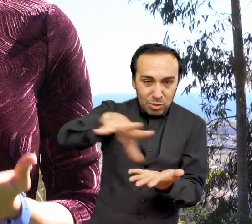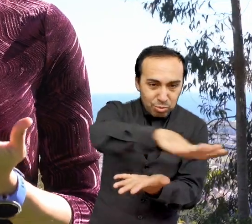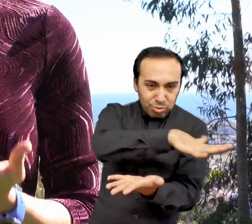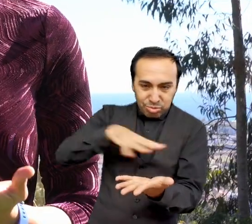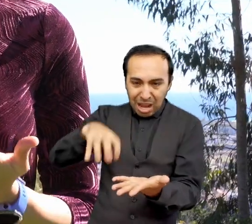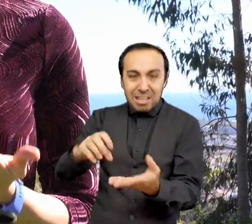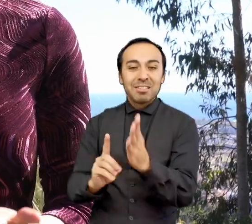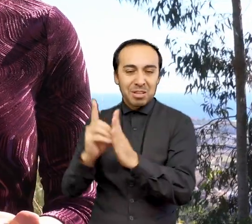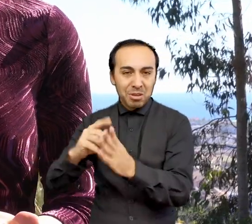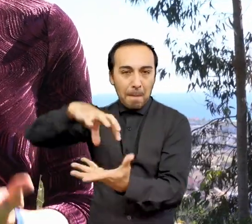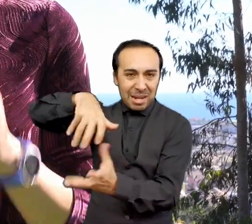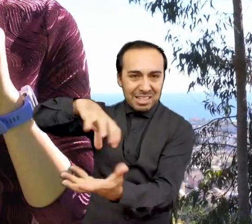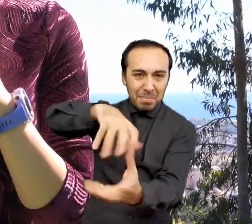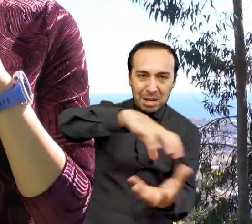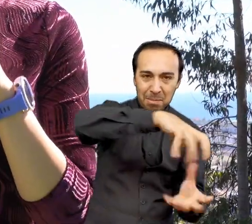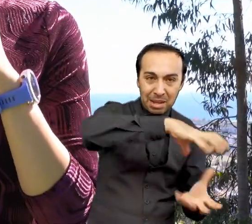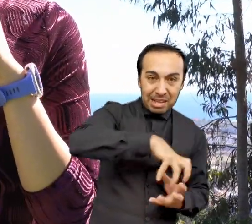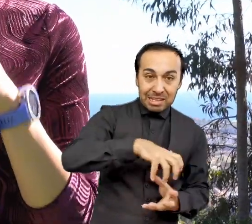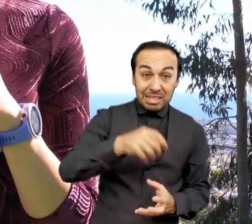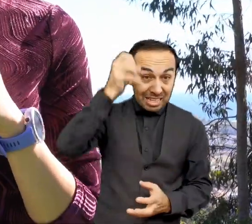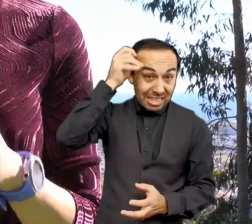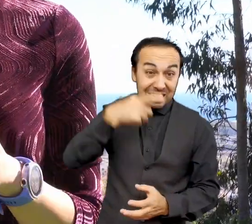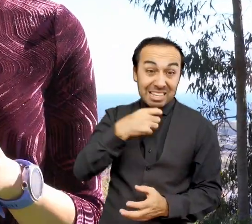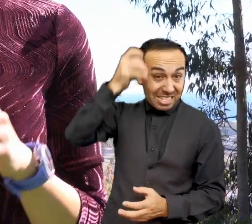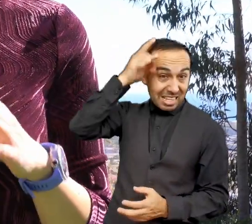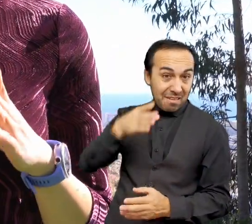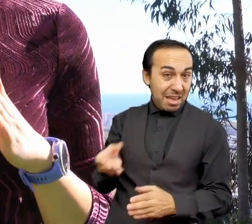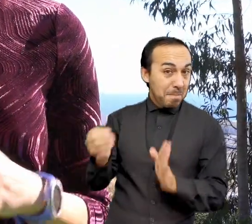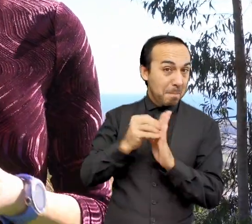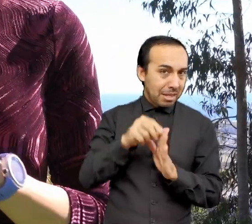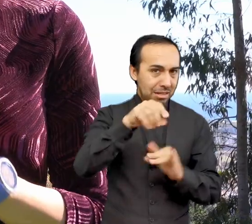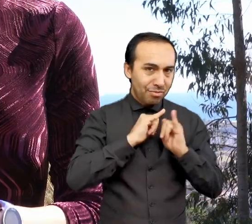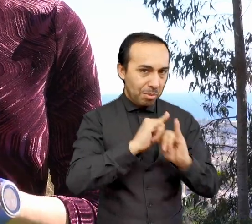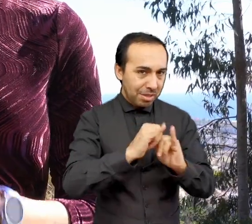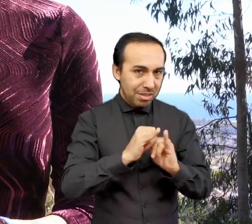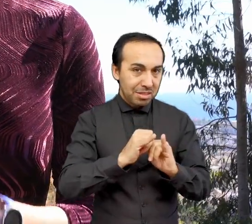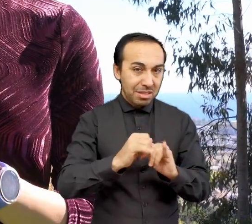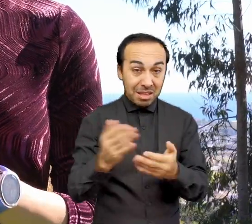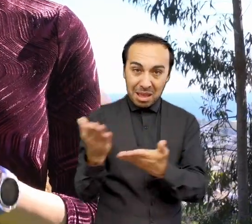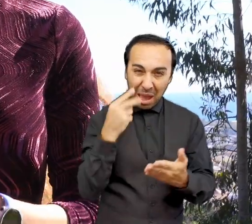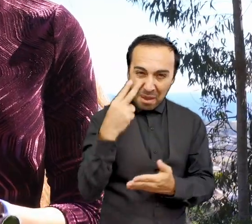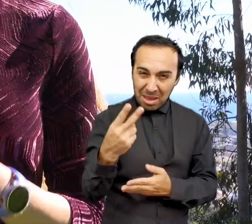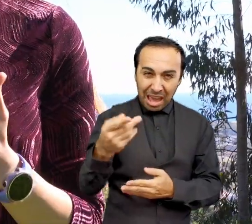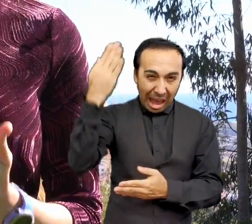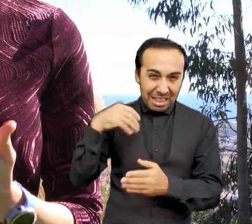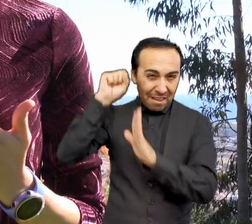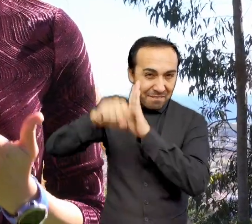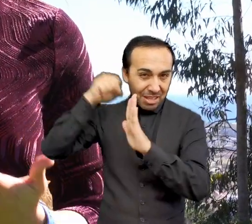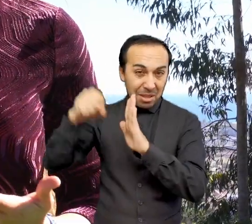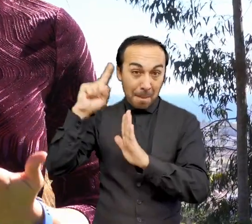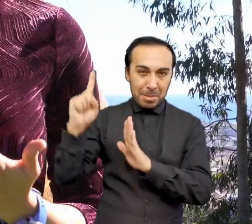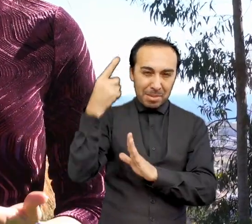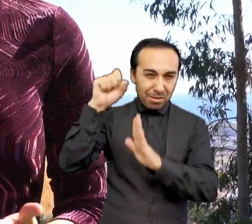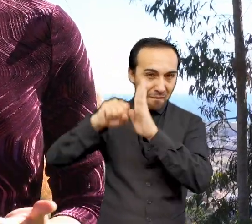alrededor de la estrella central. Si quieres saber más sobre esto, te invitamos a ver el primer capítulo de nuestra serie Navegantes